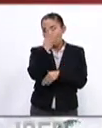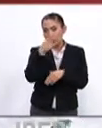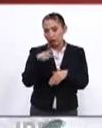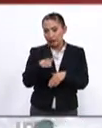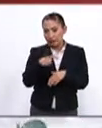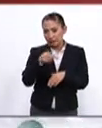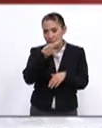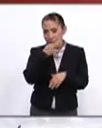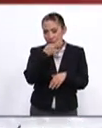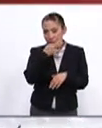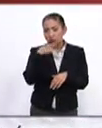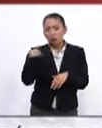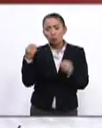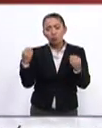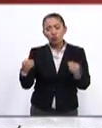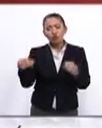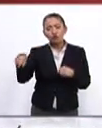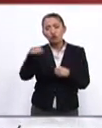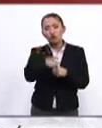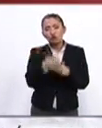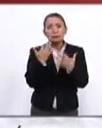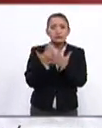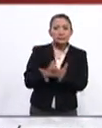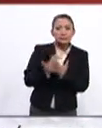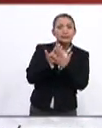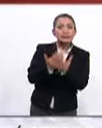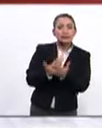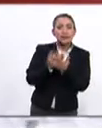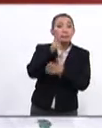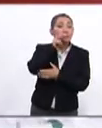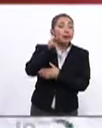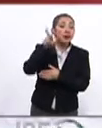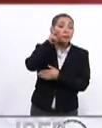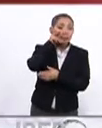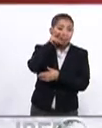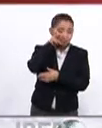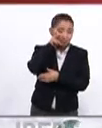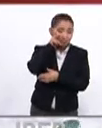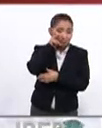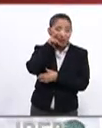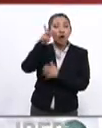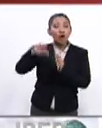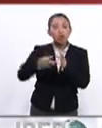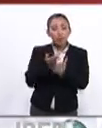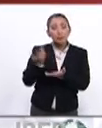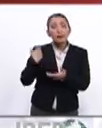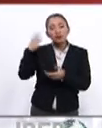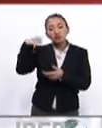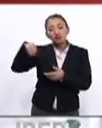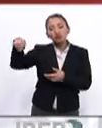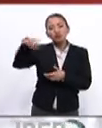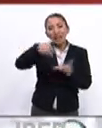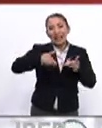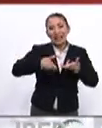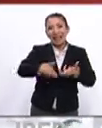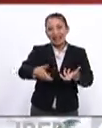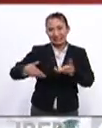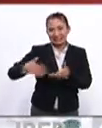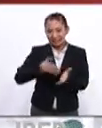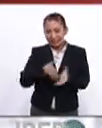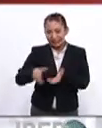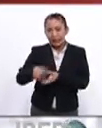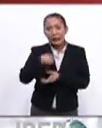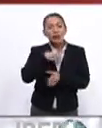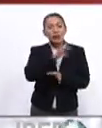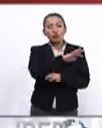diecisiete minutos muchos de ellos a la espera de que el Papa Francisco nuevamente haga un recorrido por las calles panameñas estamos